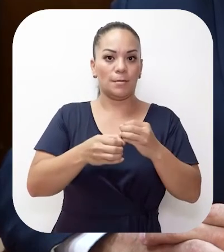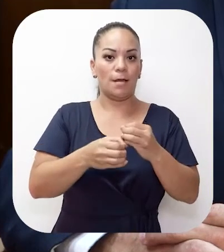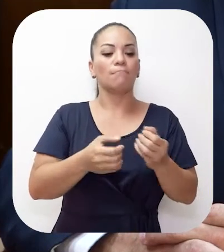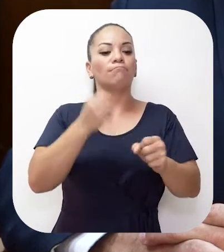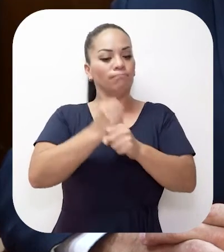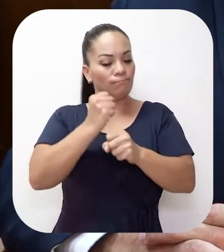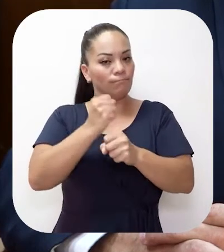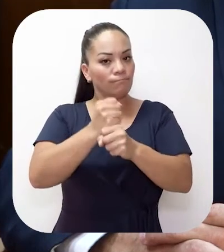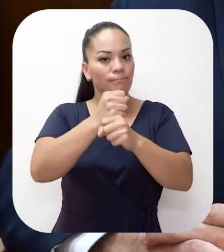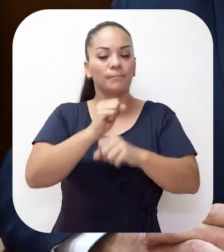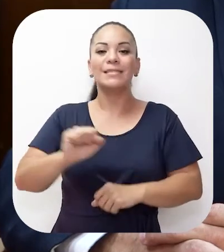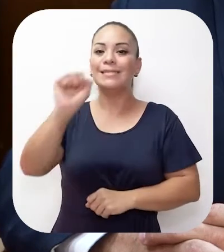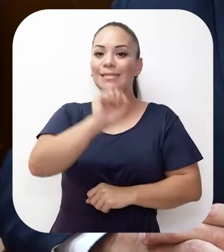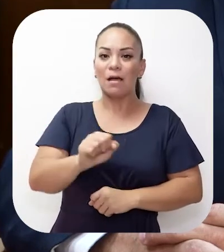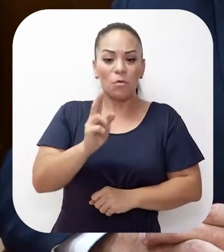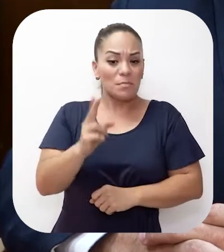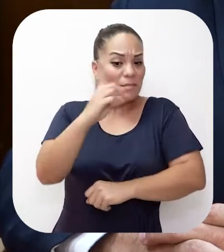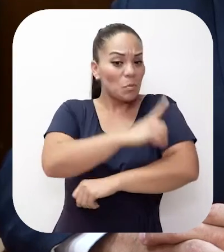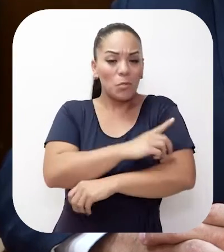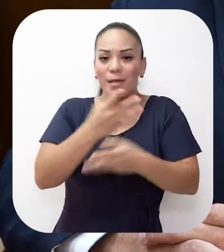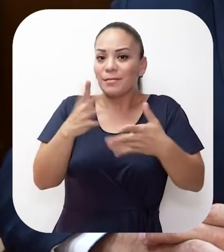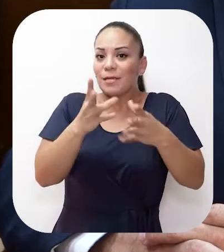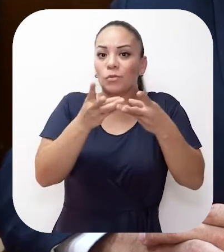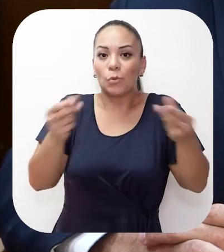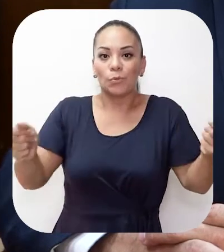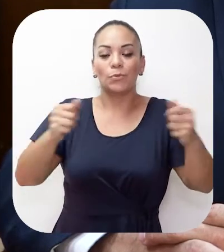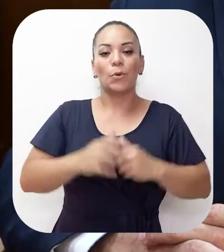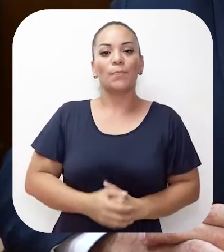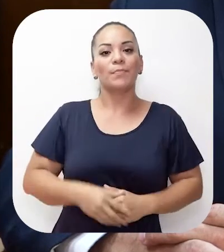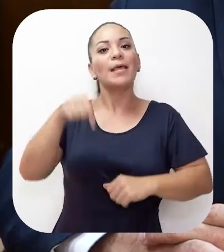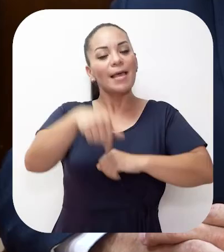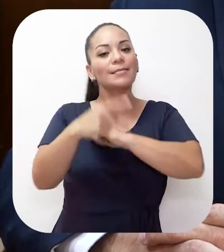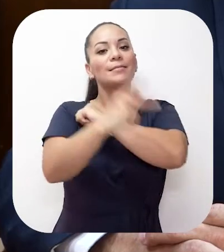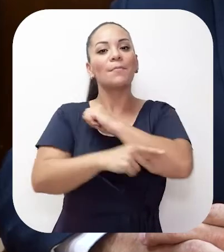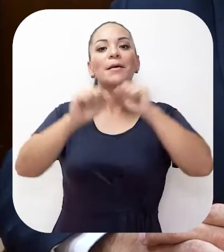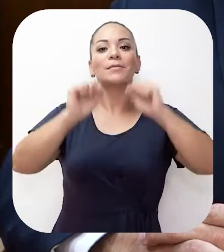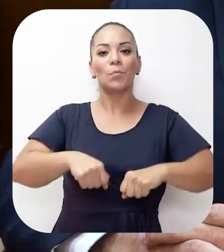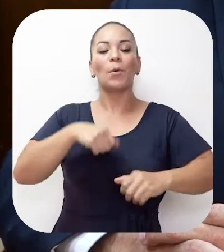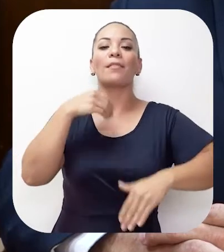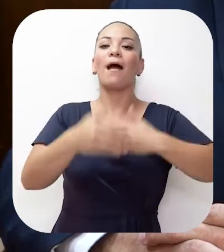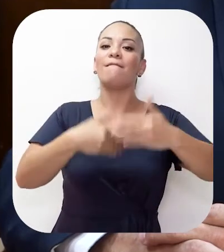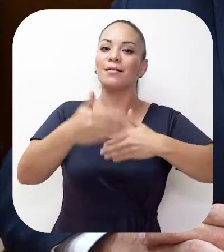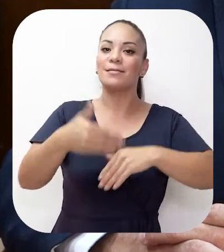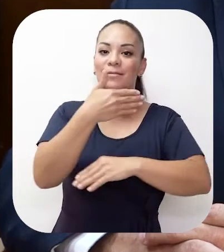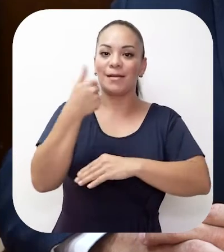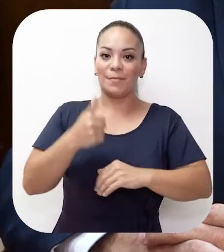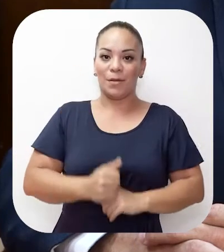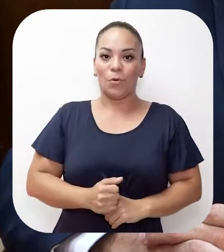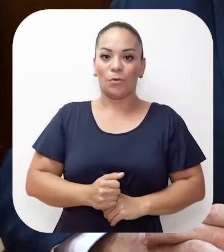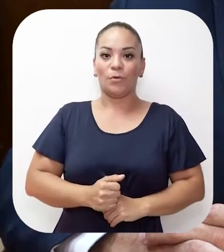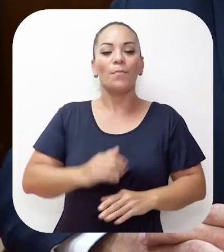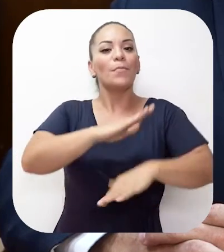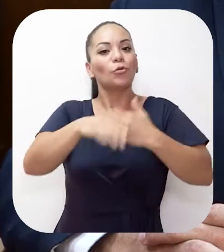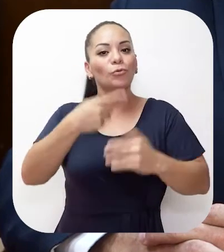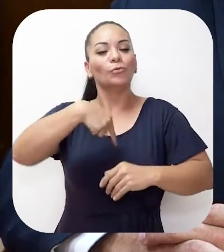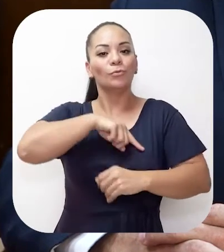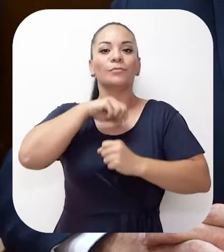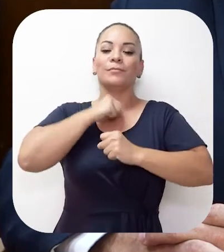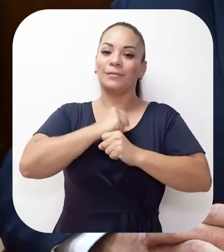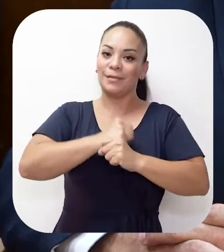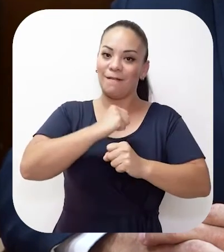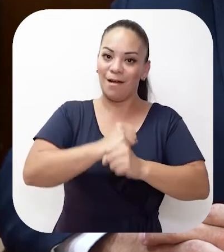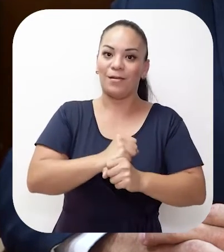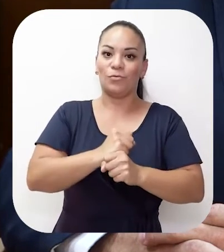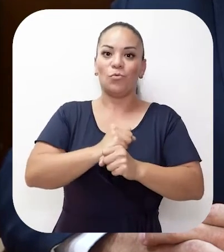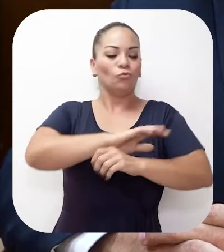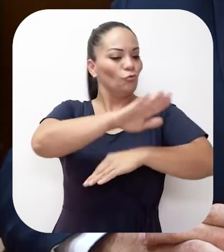El sábado mismo encontramos la solución. Este país puede avanzar mejor si nos ponemos a trabajar